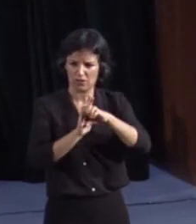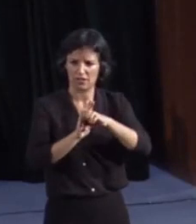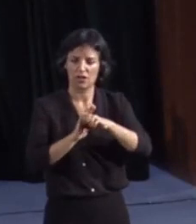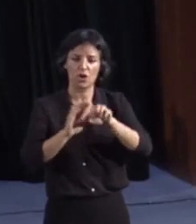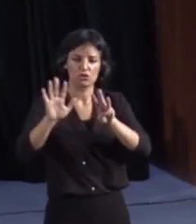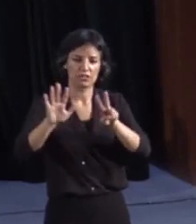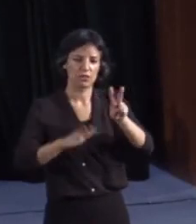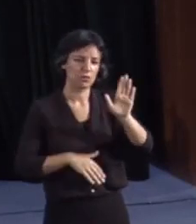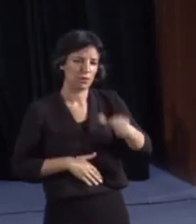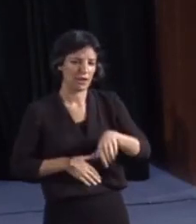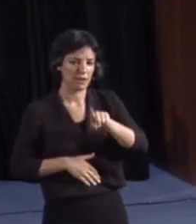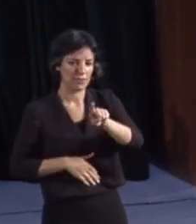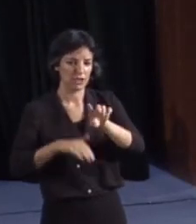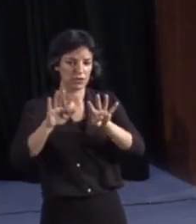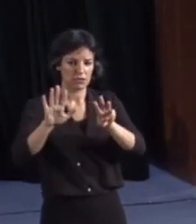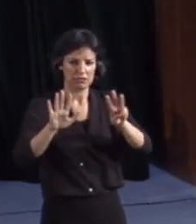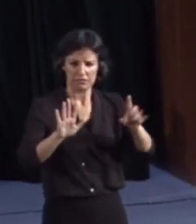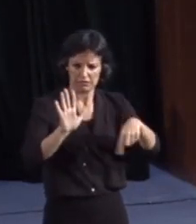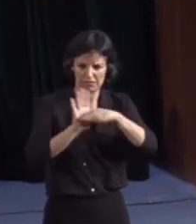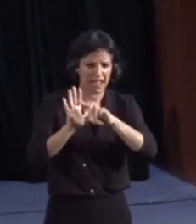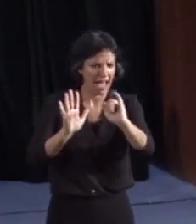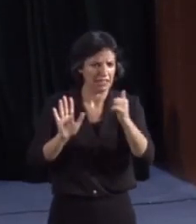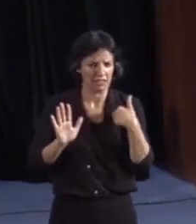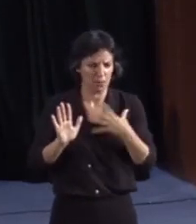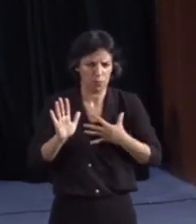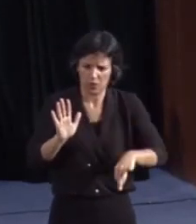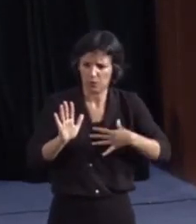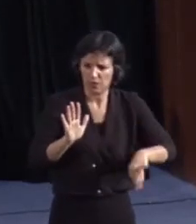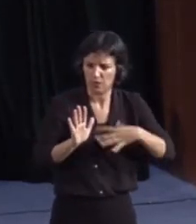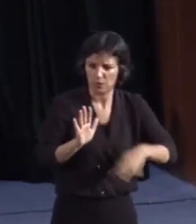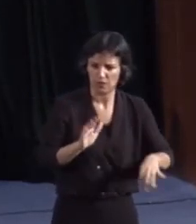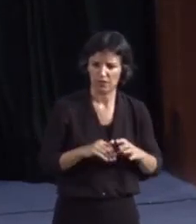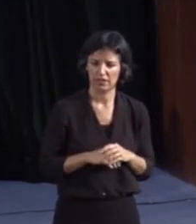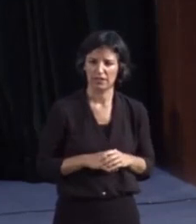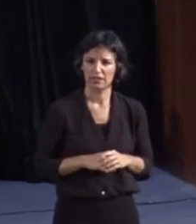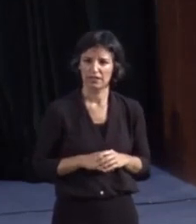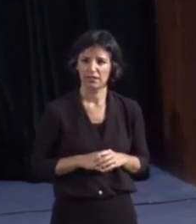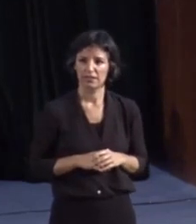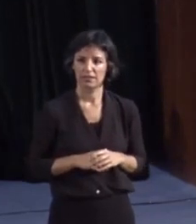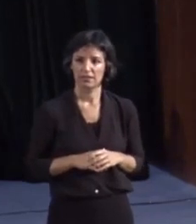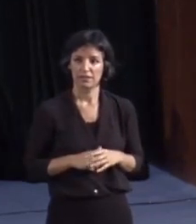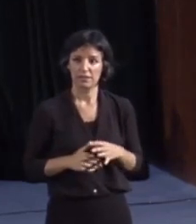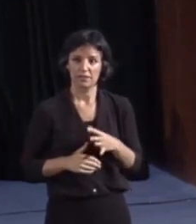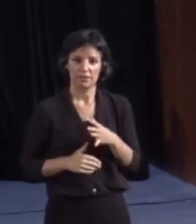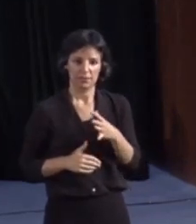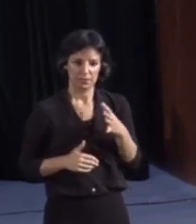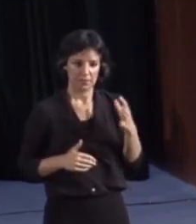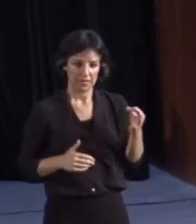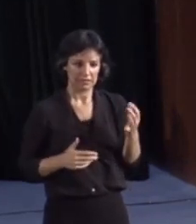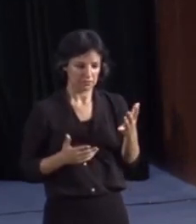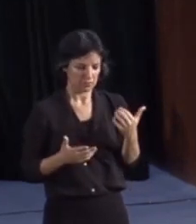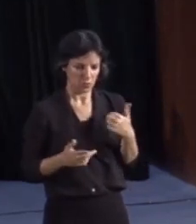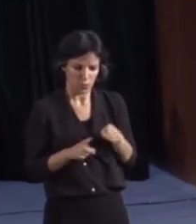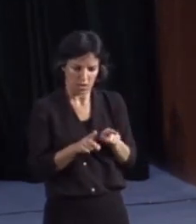-1986. Y la configura, además, como la ayuda técnica, que es que salvaguarda los